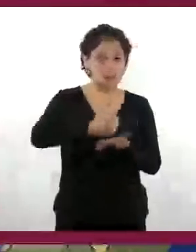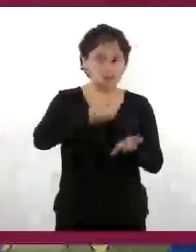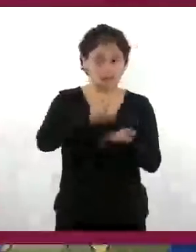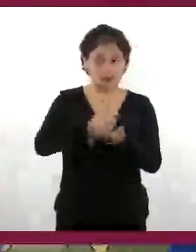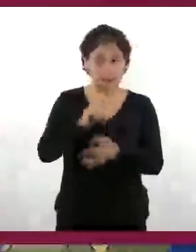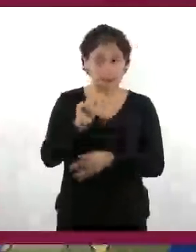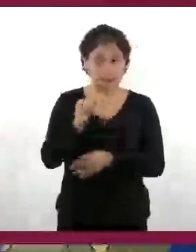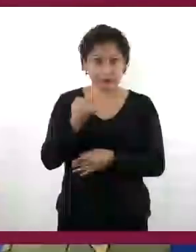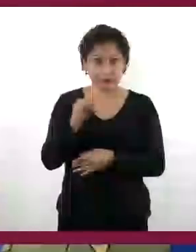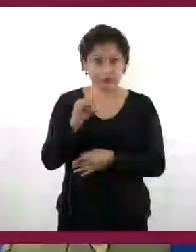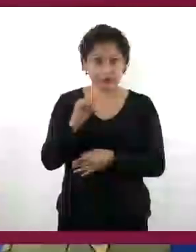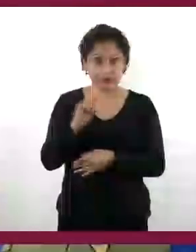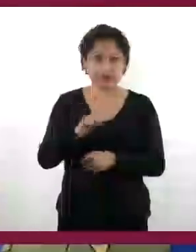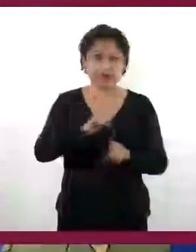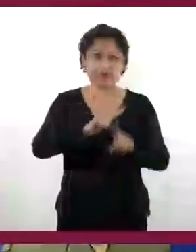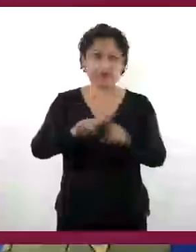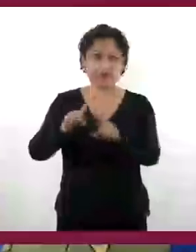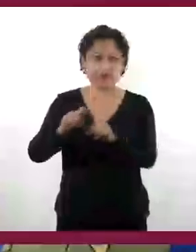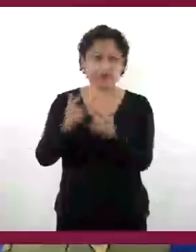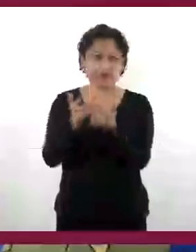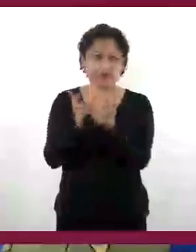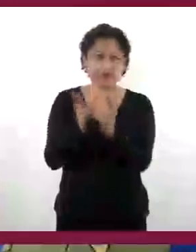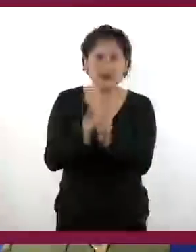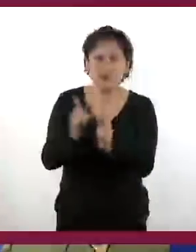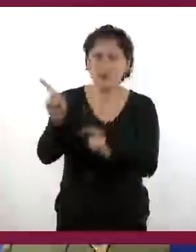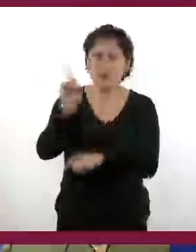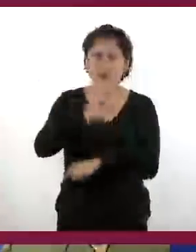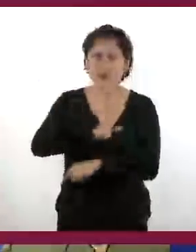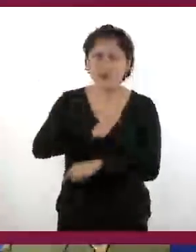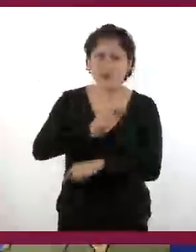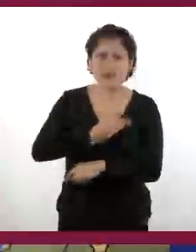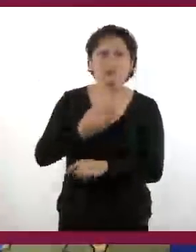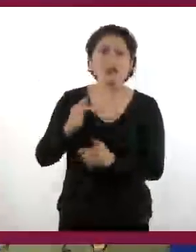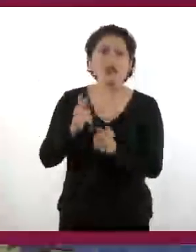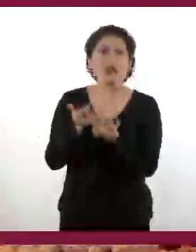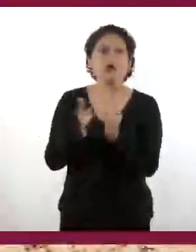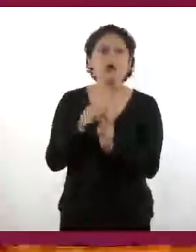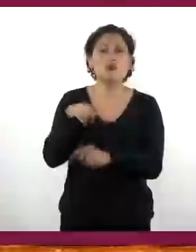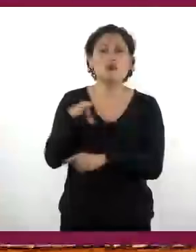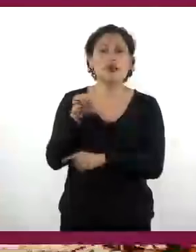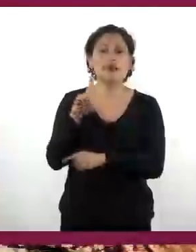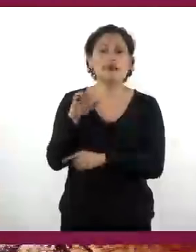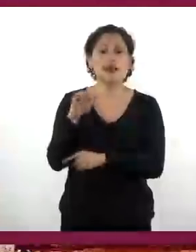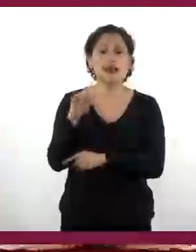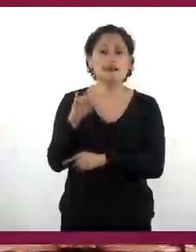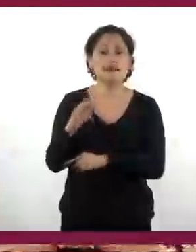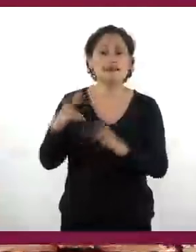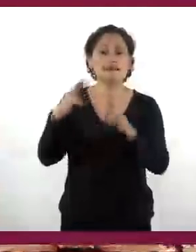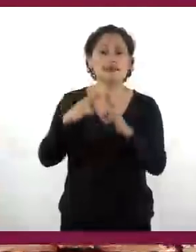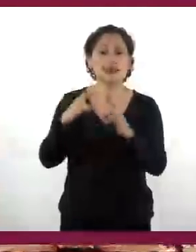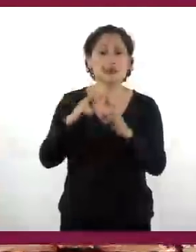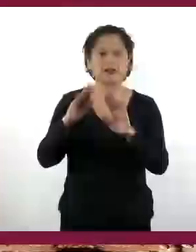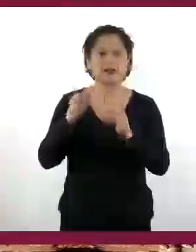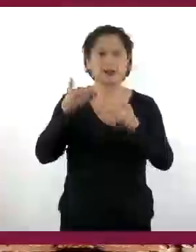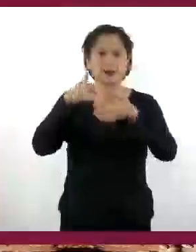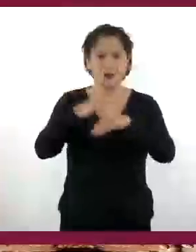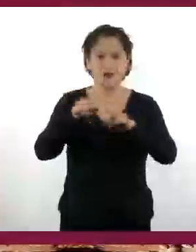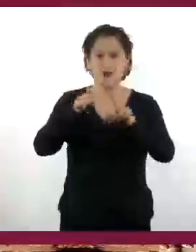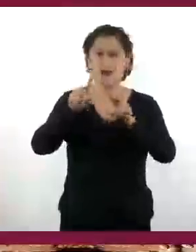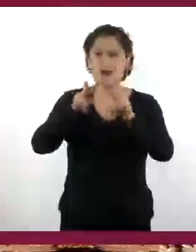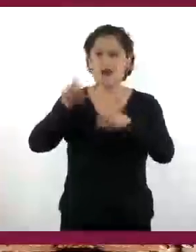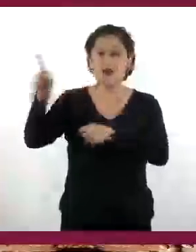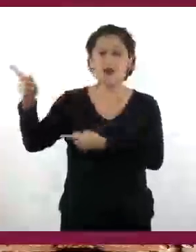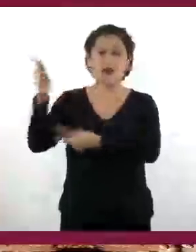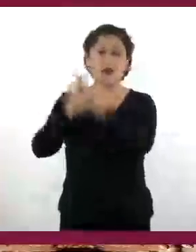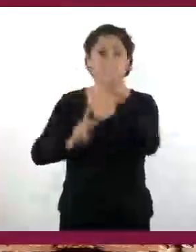comenzó la llegada masiva de grupos religiosos de diversas órdenes mendicantes. En 1523, llegaron tres